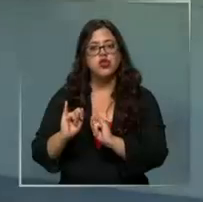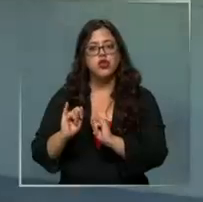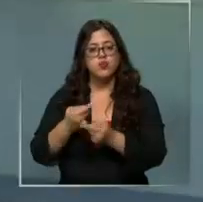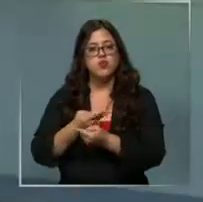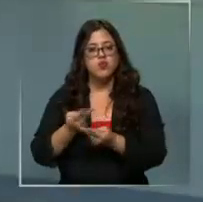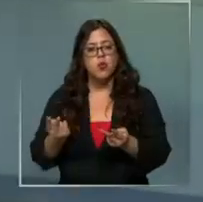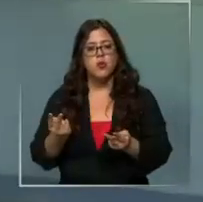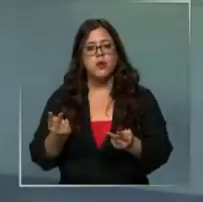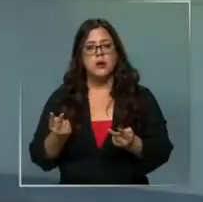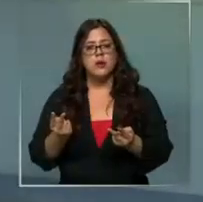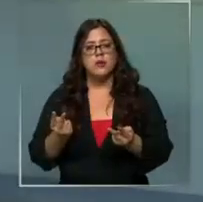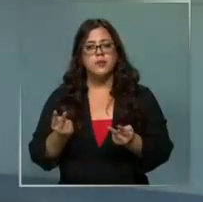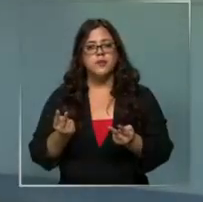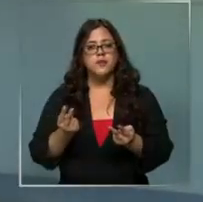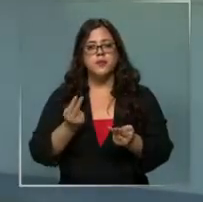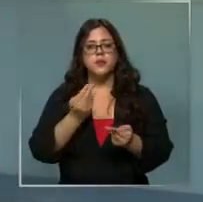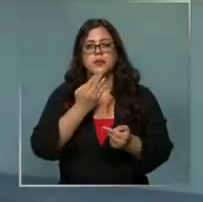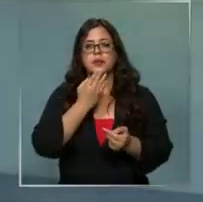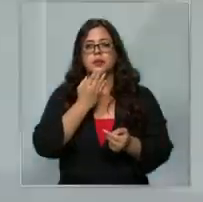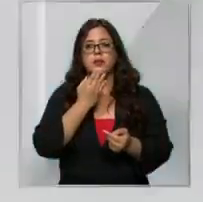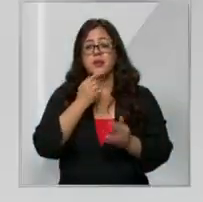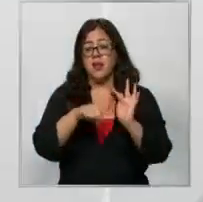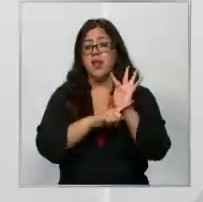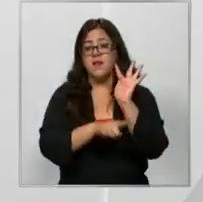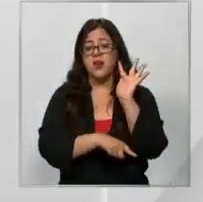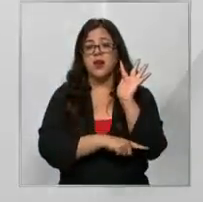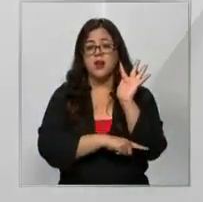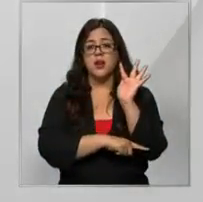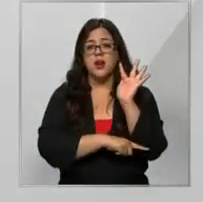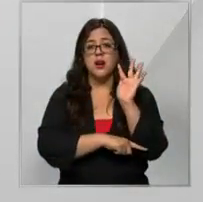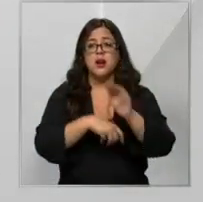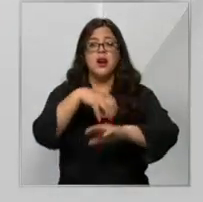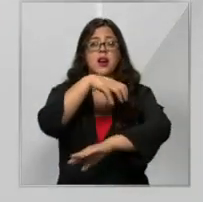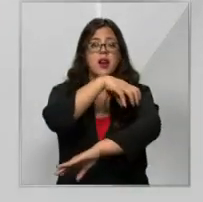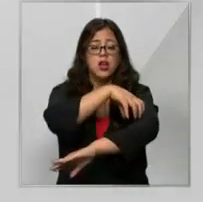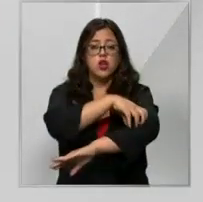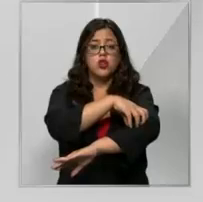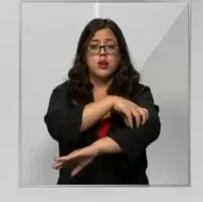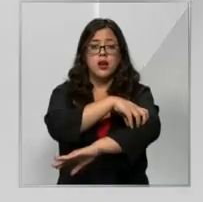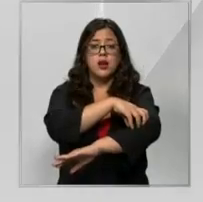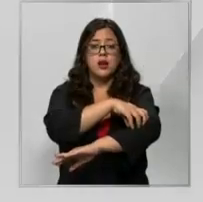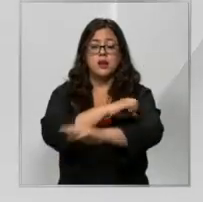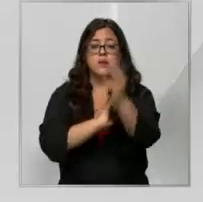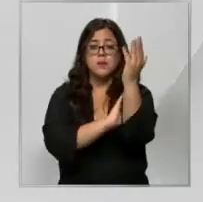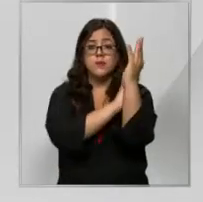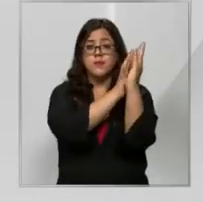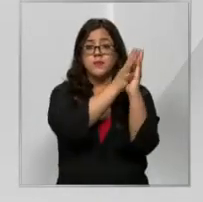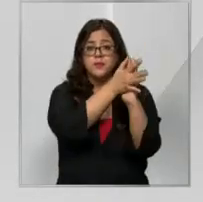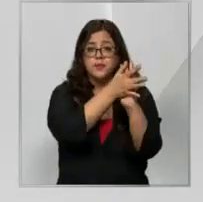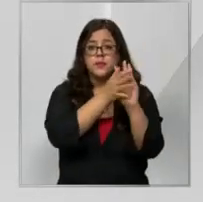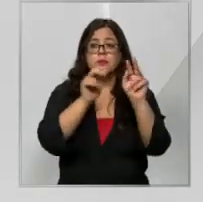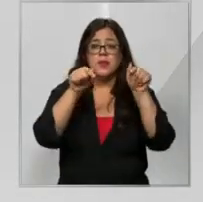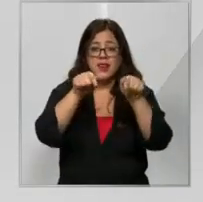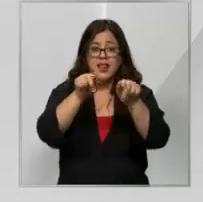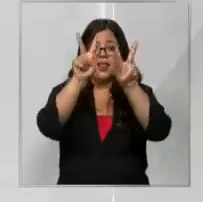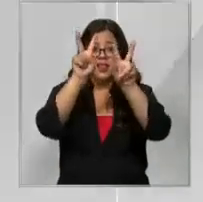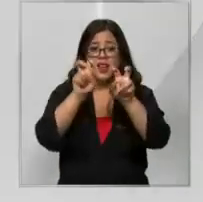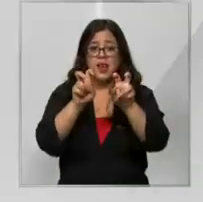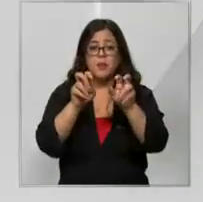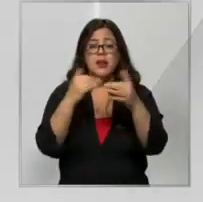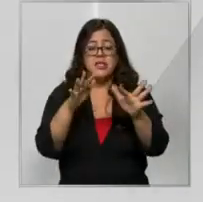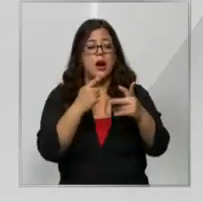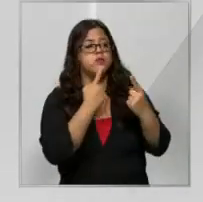manera pública, incluso por parte de la Fiscalía, la Fiscalía Regional de la Araucanía, con relación a este caso, una vez que le hemos